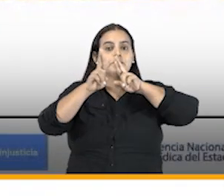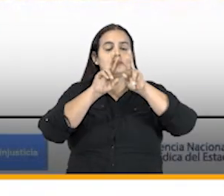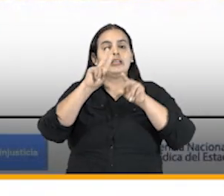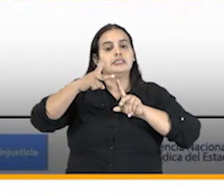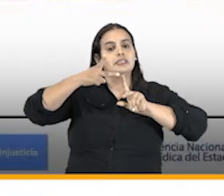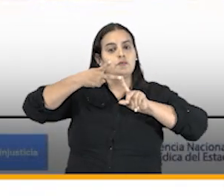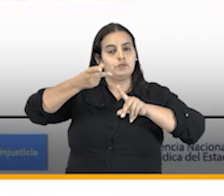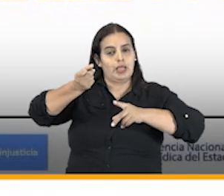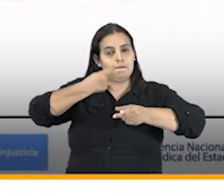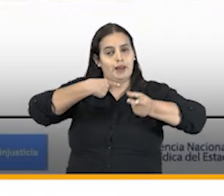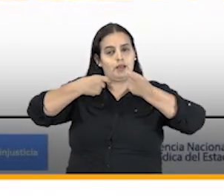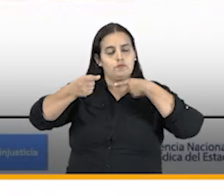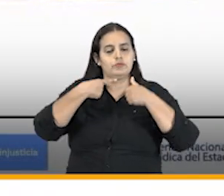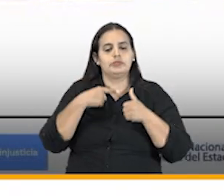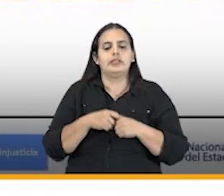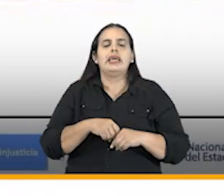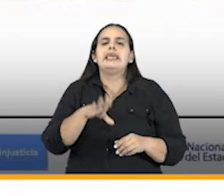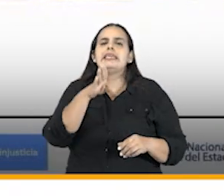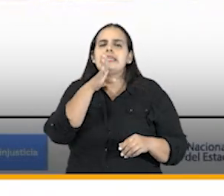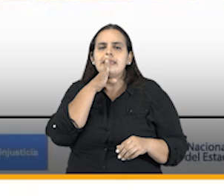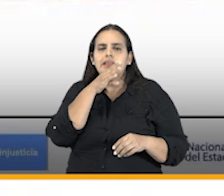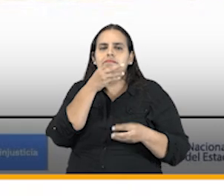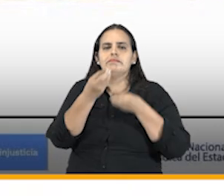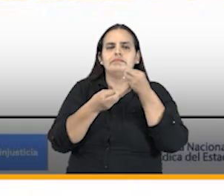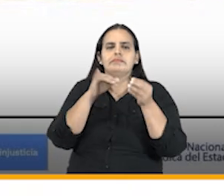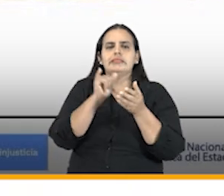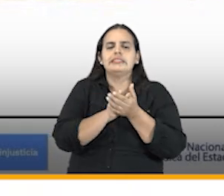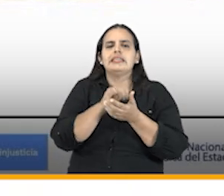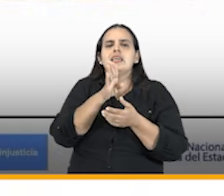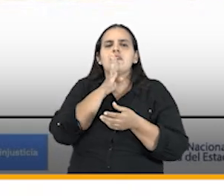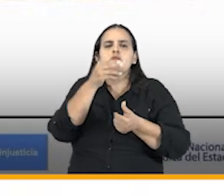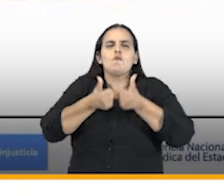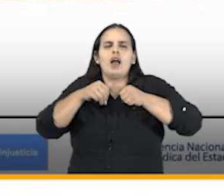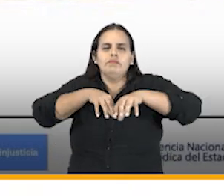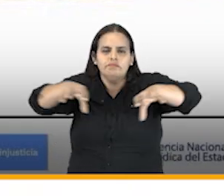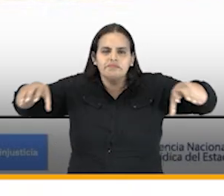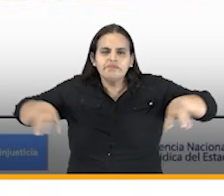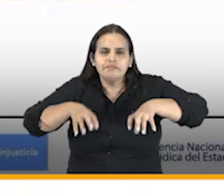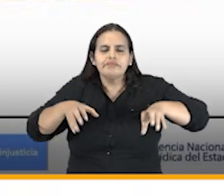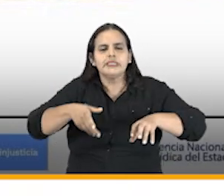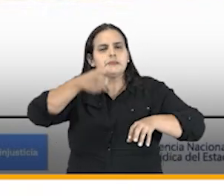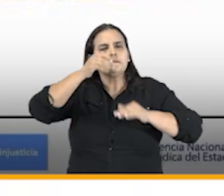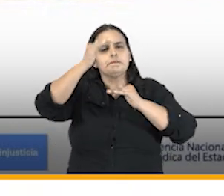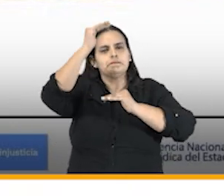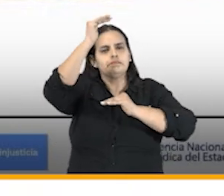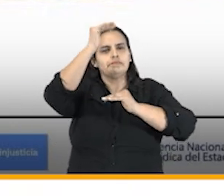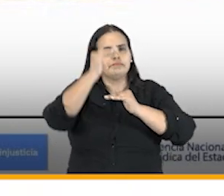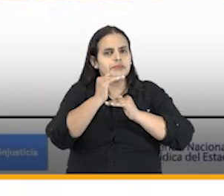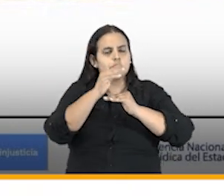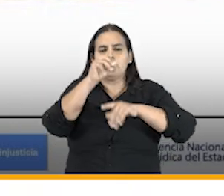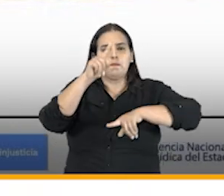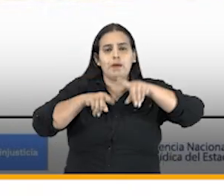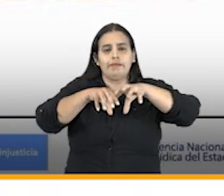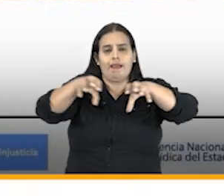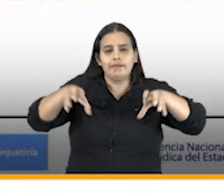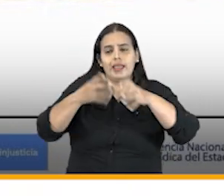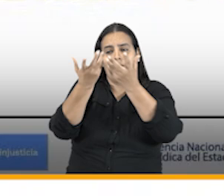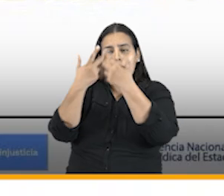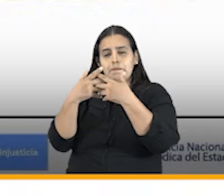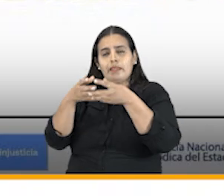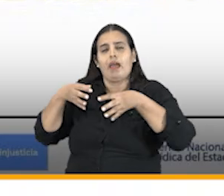a la segunda pregunta que interoperabilidades o que acciones se han hecho para avanzar en interoperabilidad entre